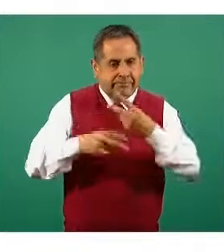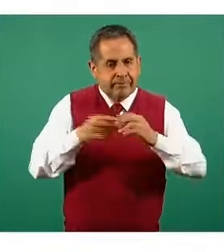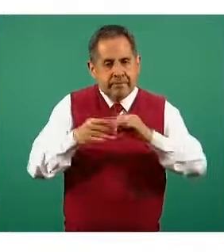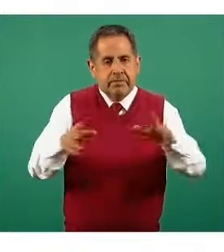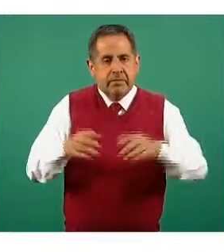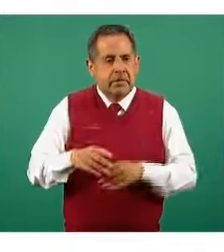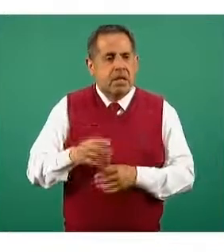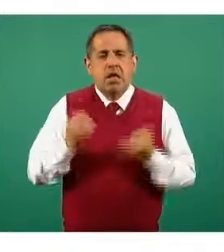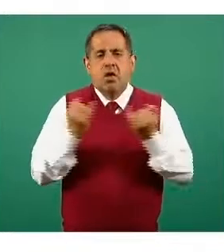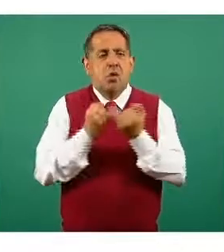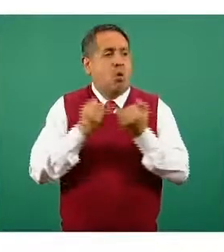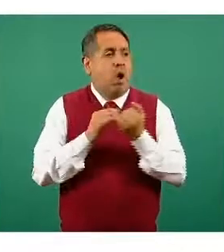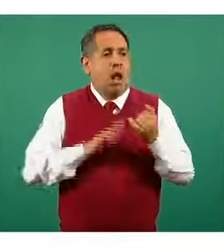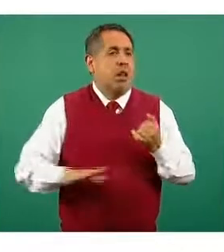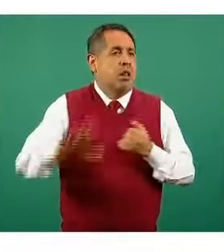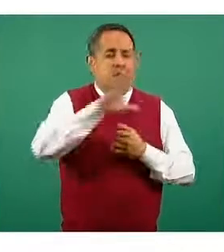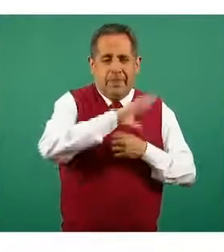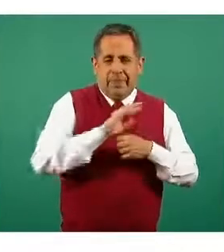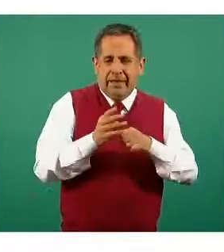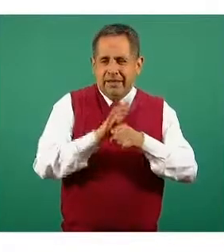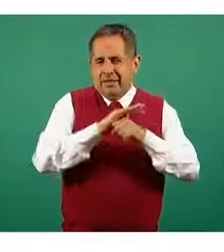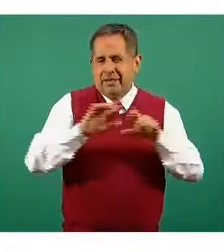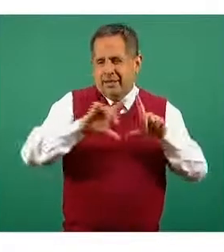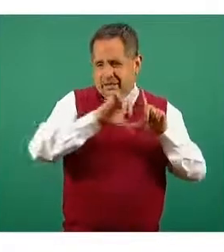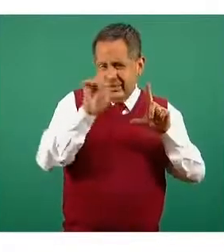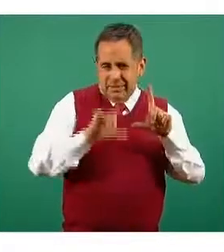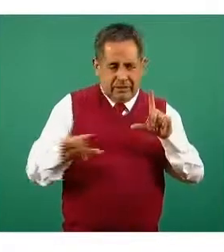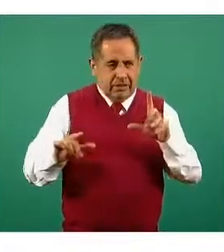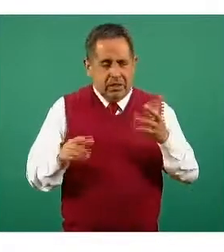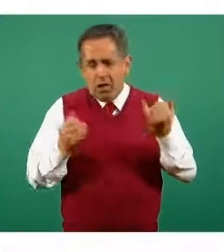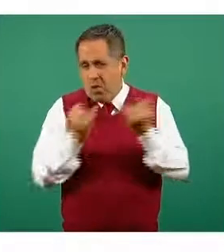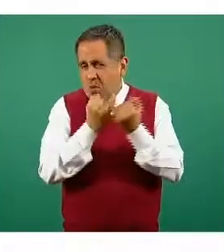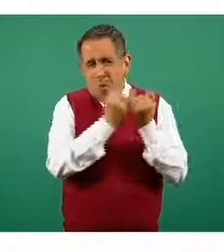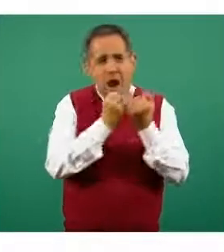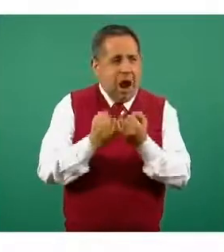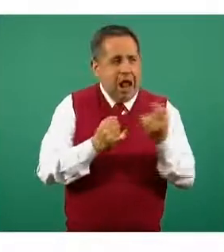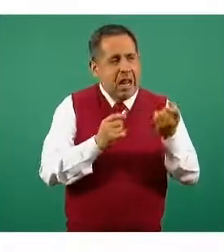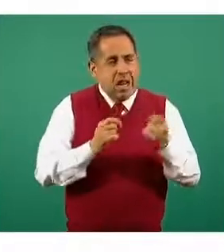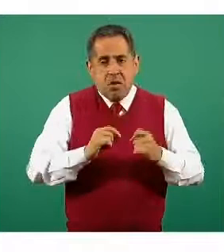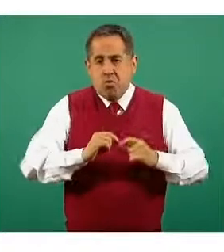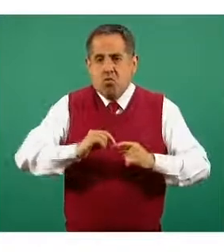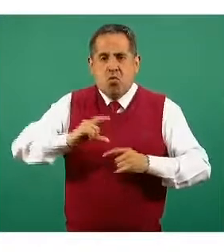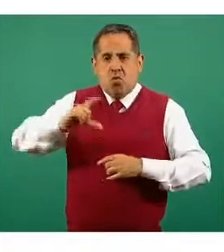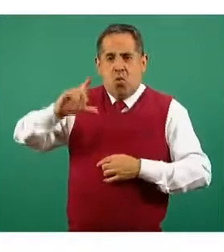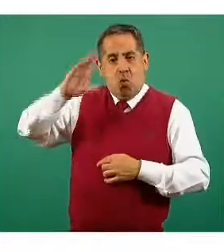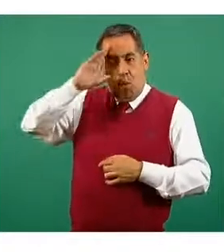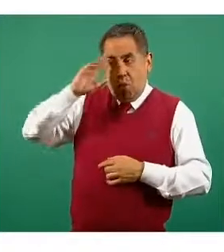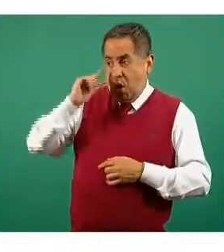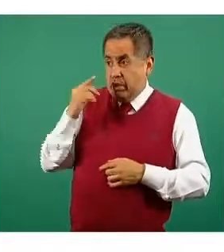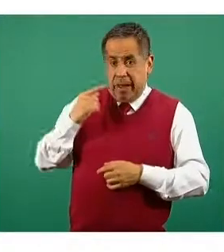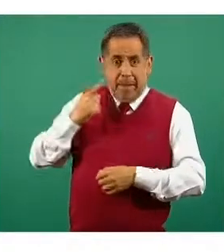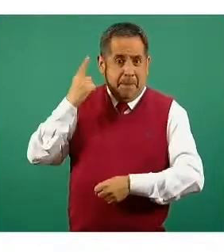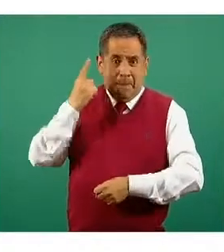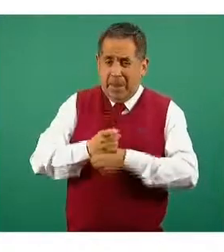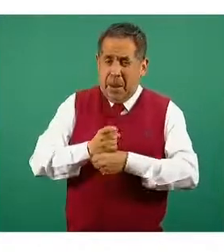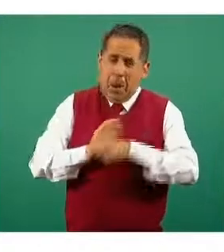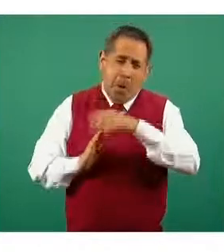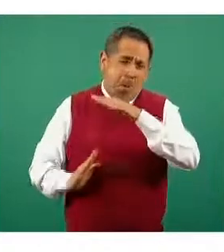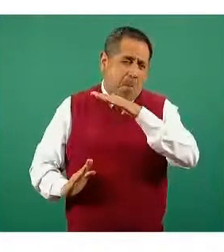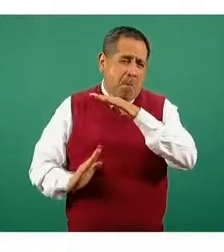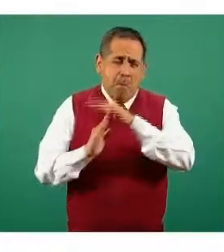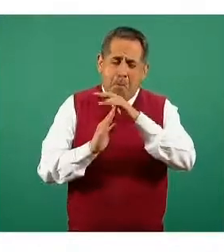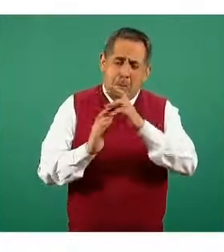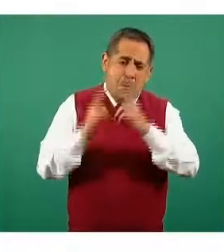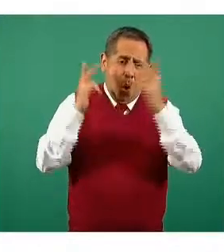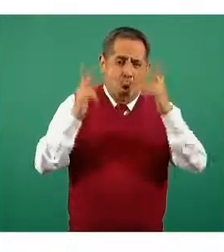nacional, como ustedes saben, estamos en las últimas semanas teniendo el pico, el acme más alto que hemos visto en toda la